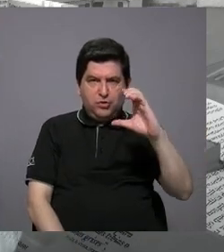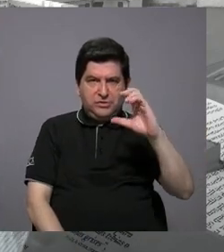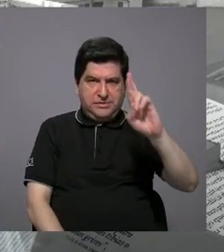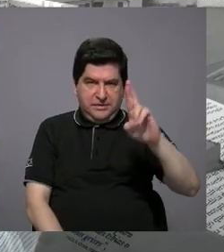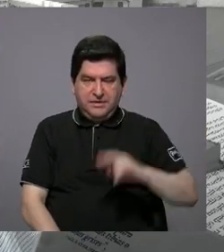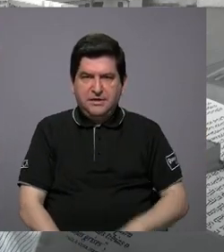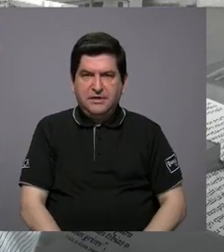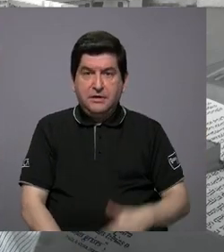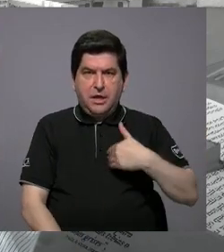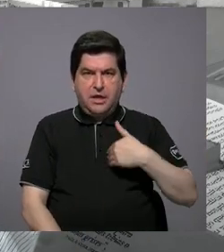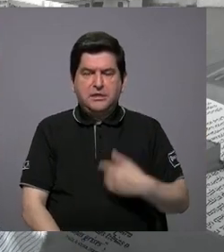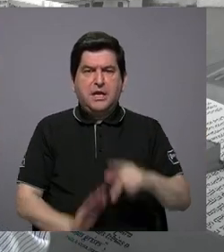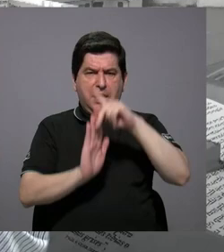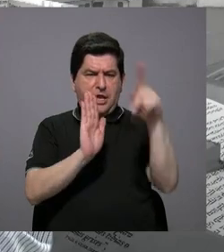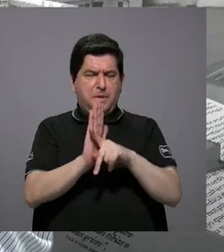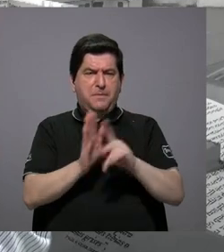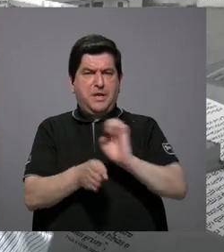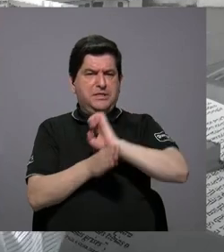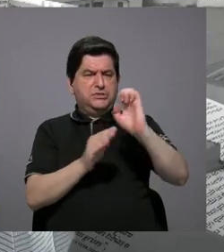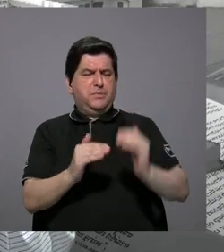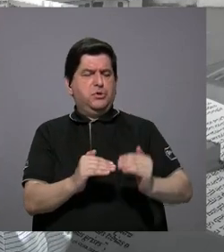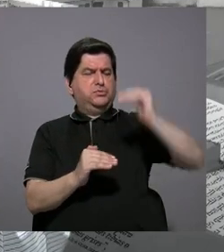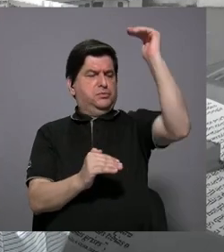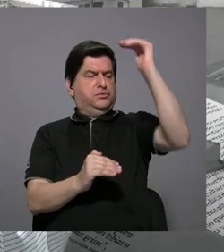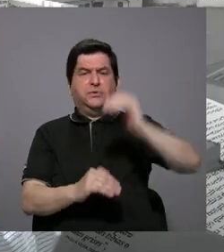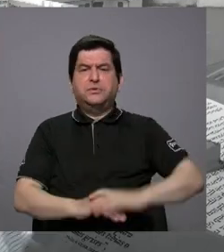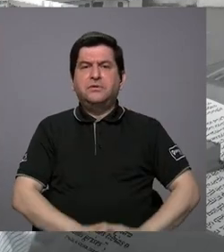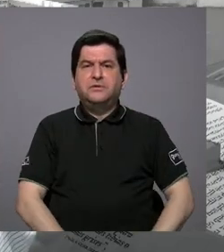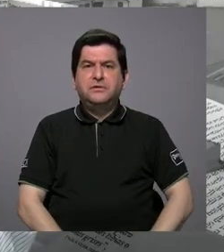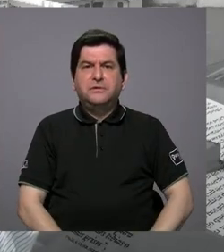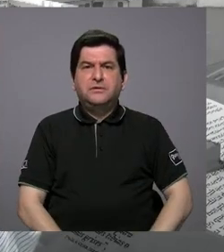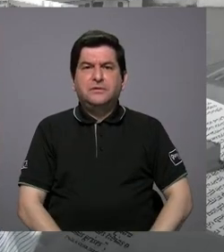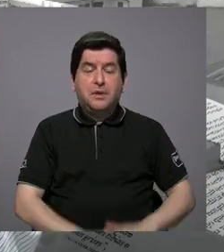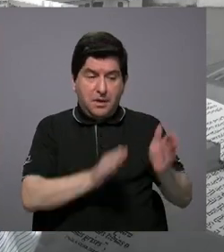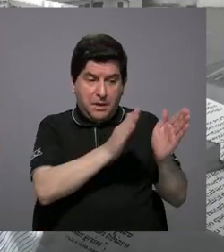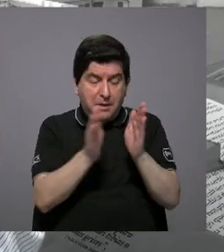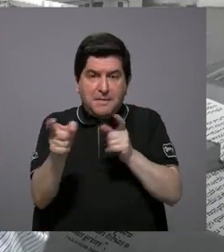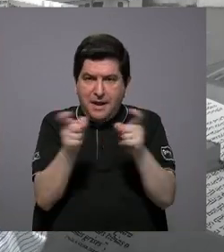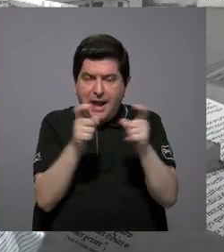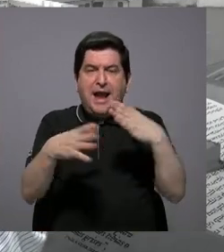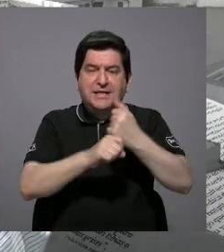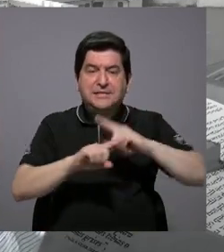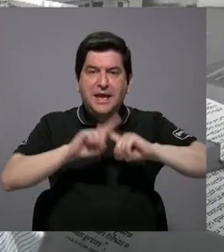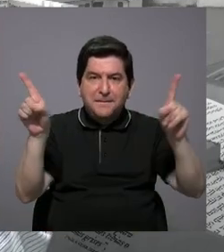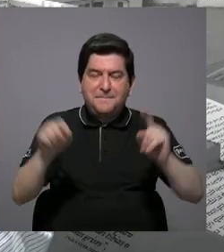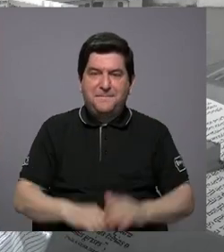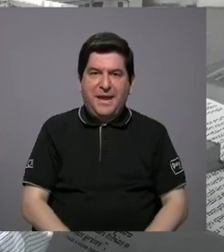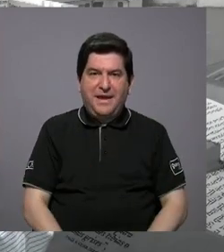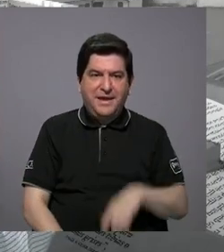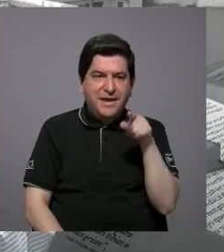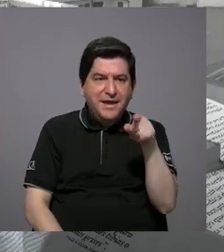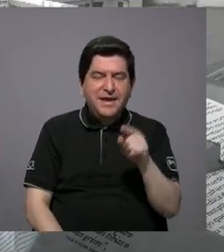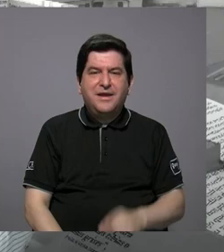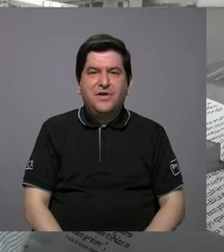tenemos altos principios éticos, obviamente, hacemos el plan regulador, pero esas